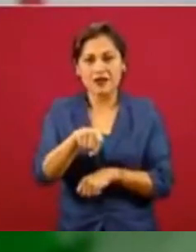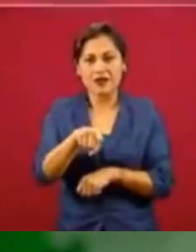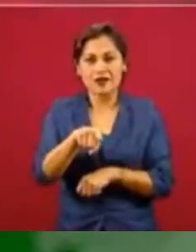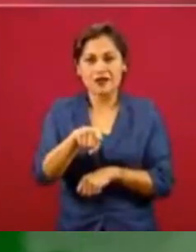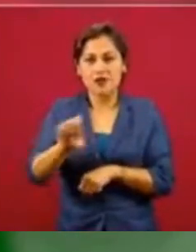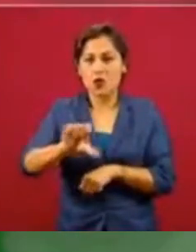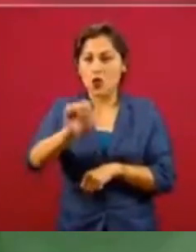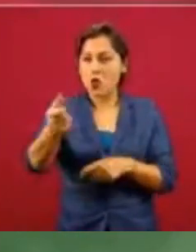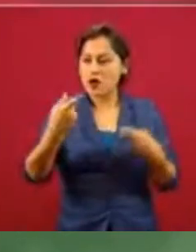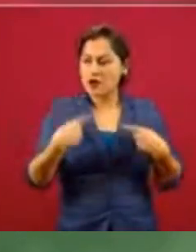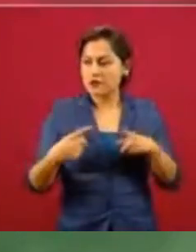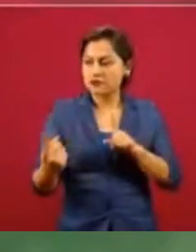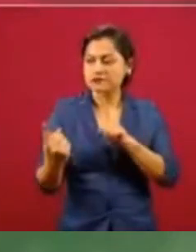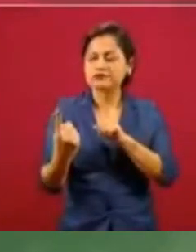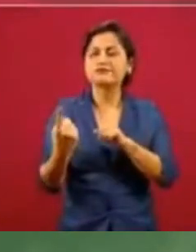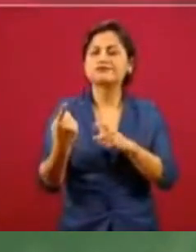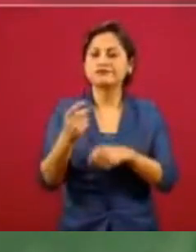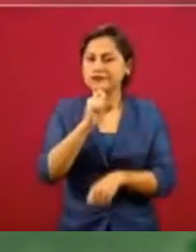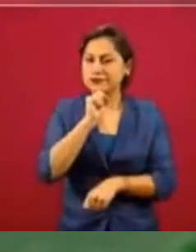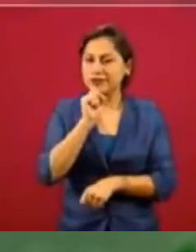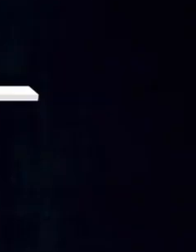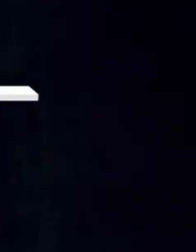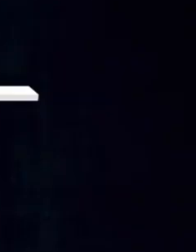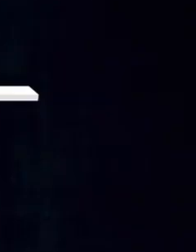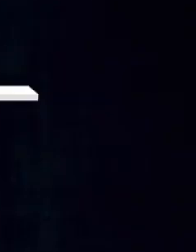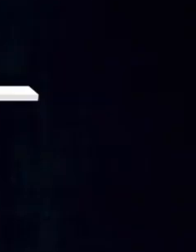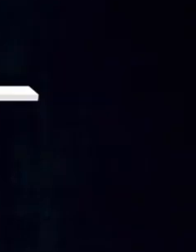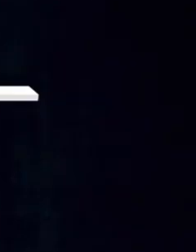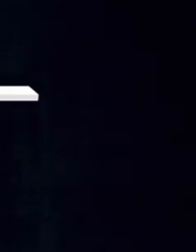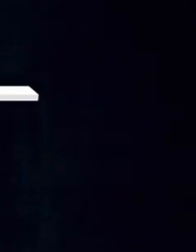Entonces, son cosas nuevas.